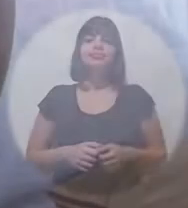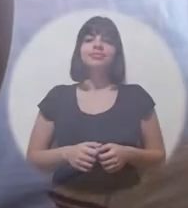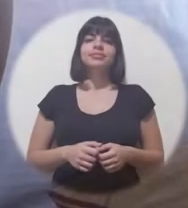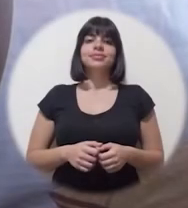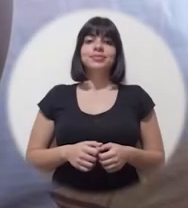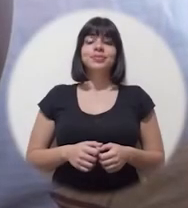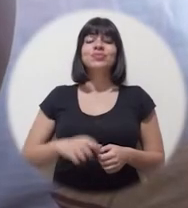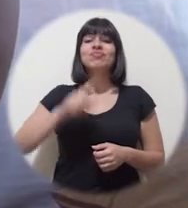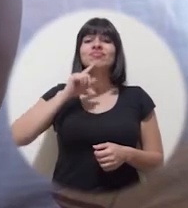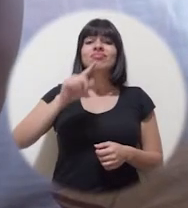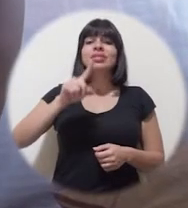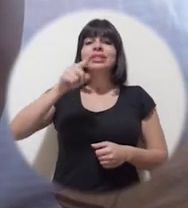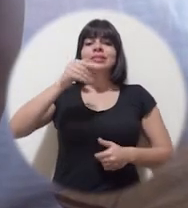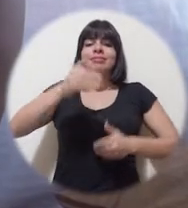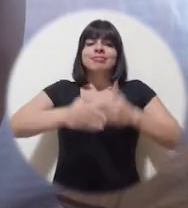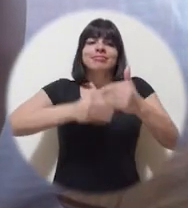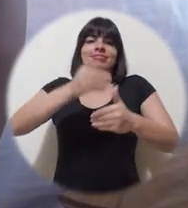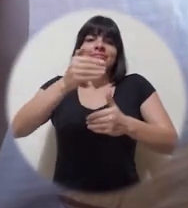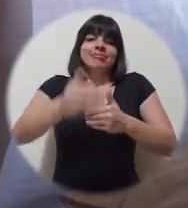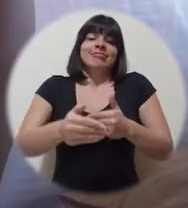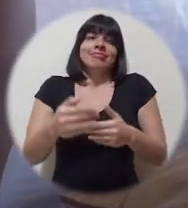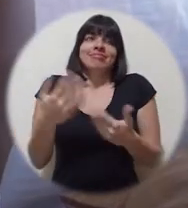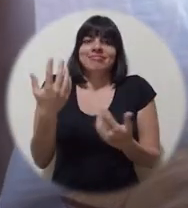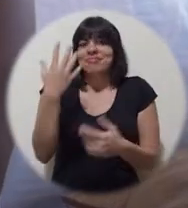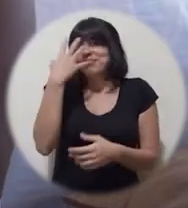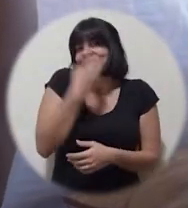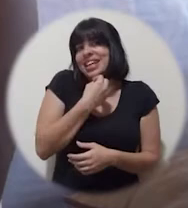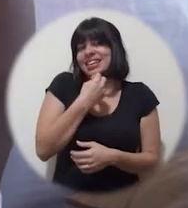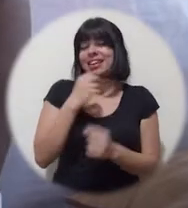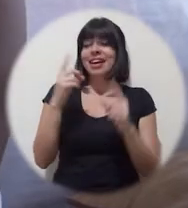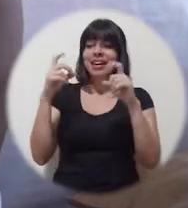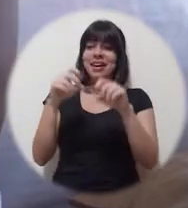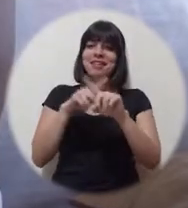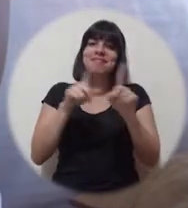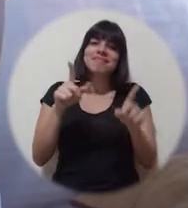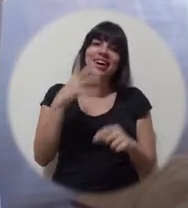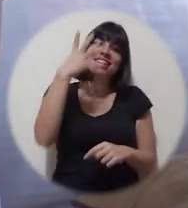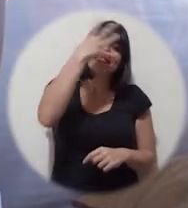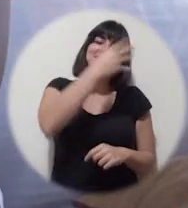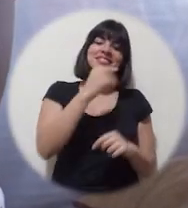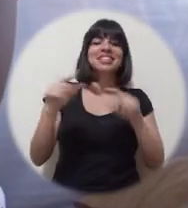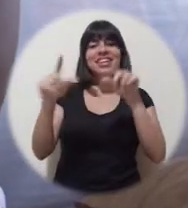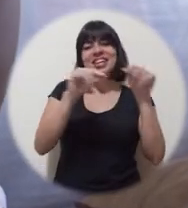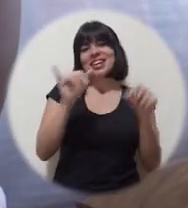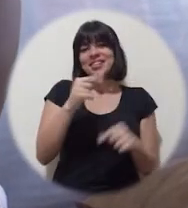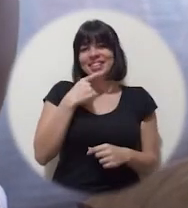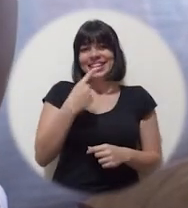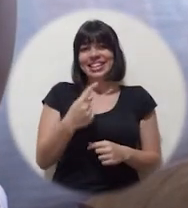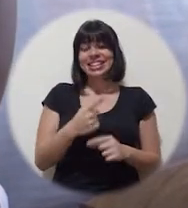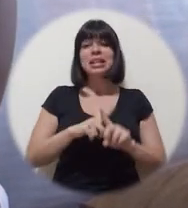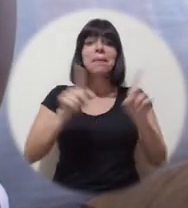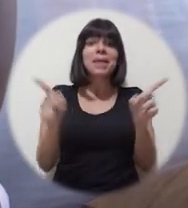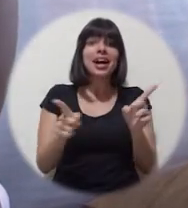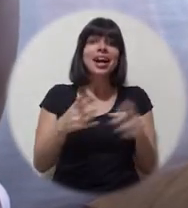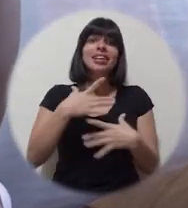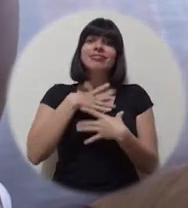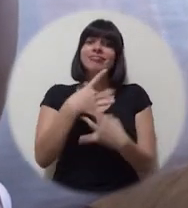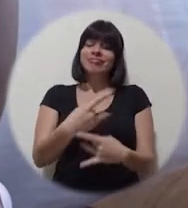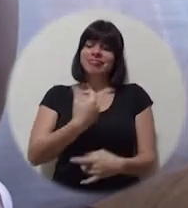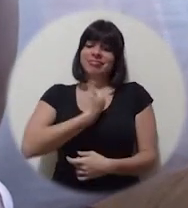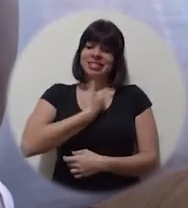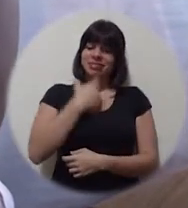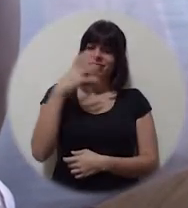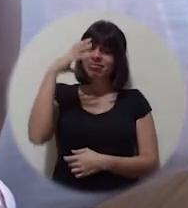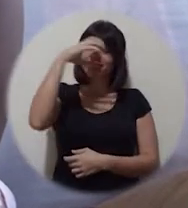Ha sido un proceso bonito, es caóticamente hermoso, dicen por ahí, pero es interesante saber